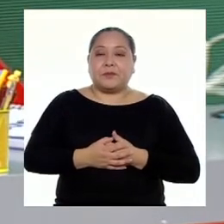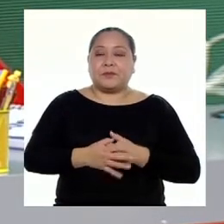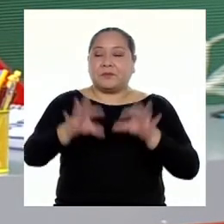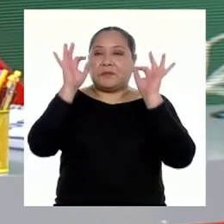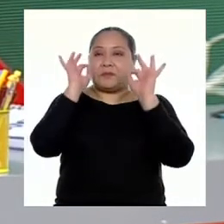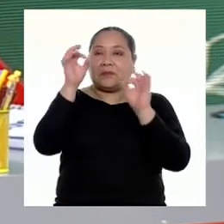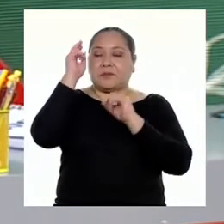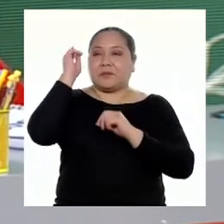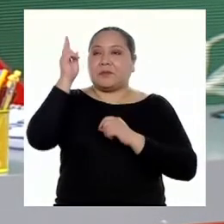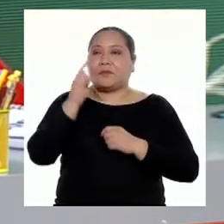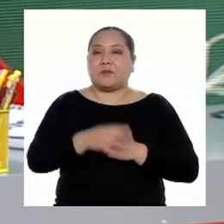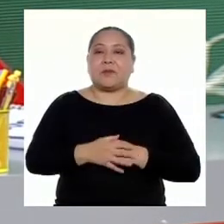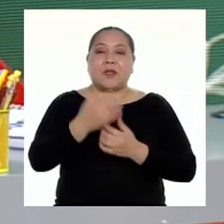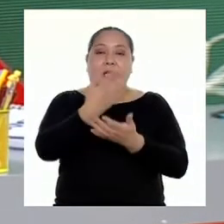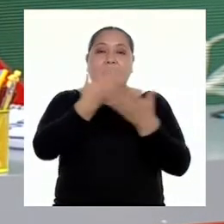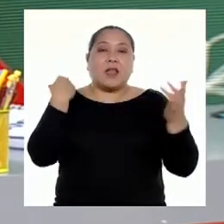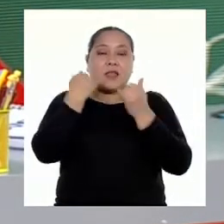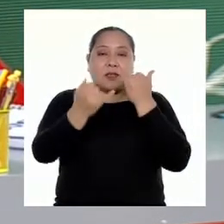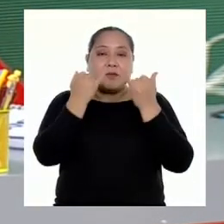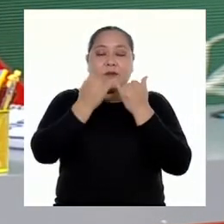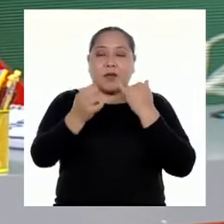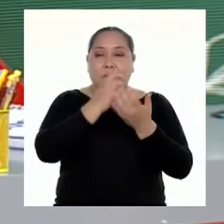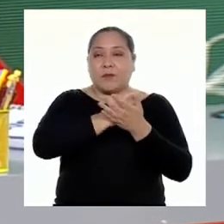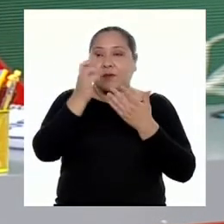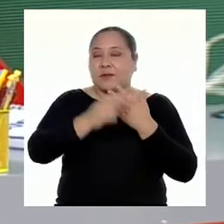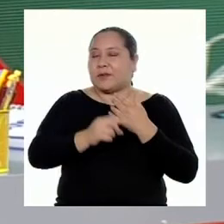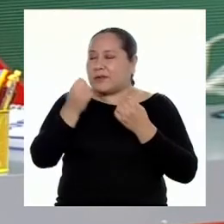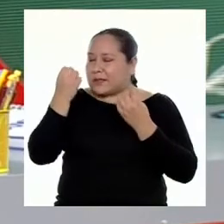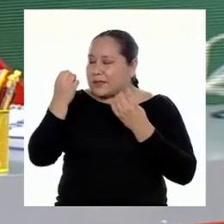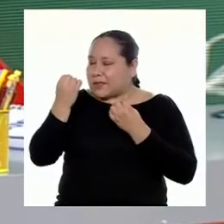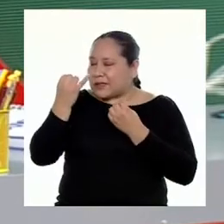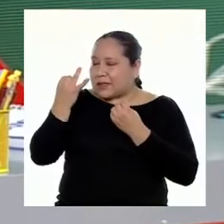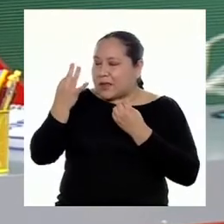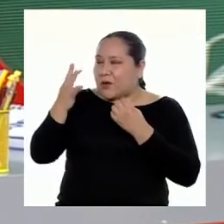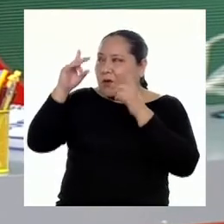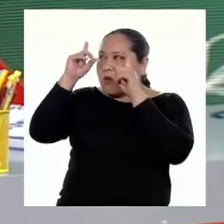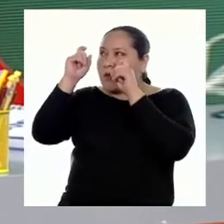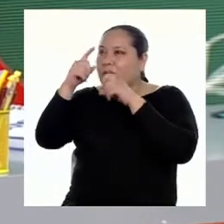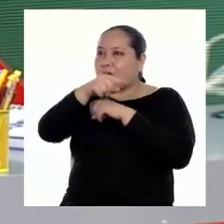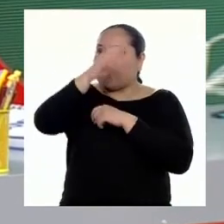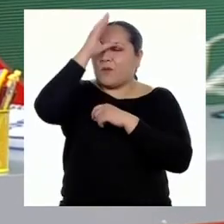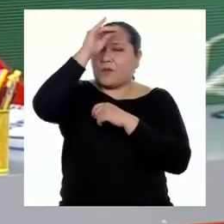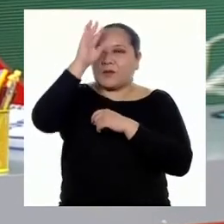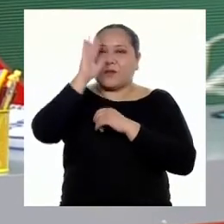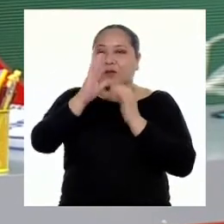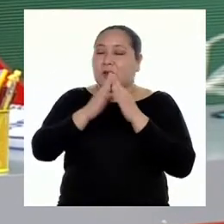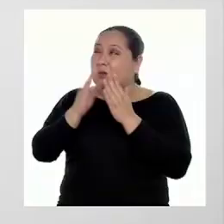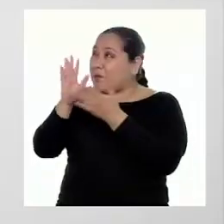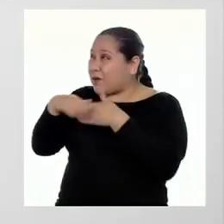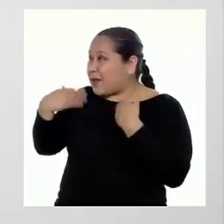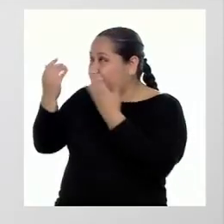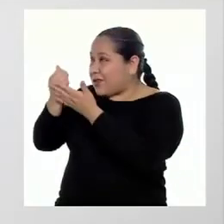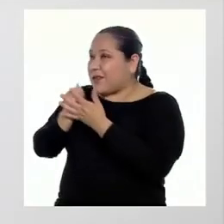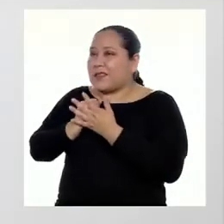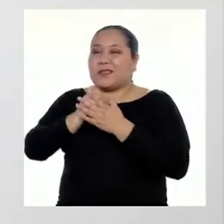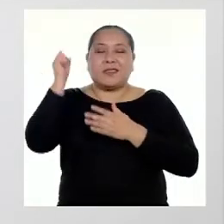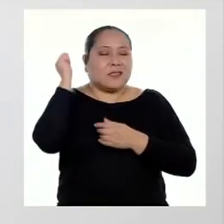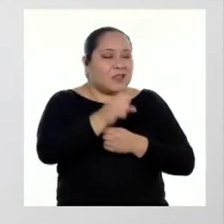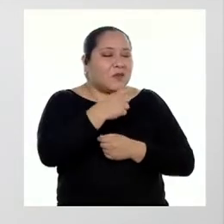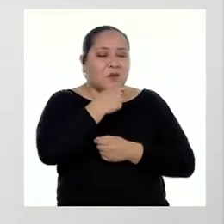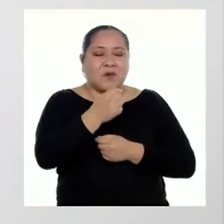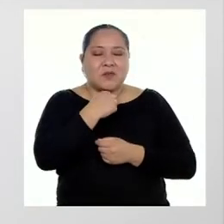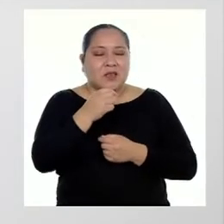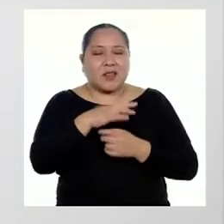Genial, profesora. Antes de terminar el programa, tenemos un par de preguntas de las chicas y chicos en sus casas. ¿Podría ayudarnos? Me encantaría